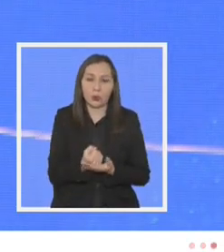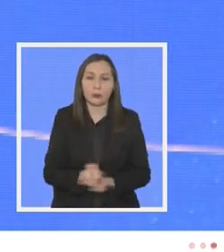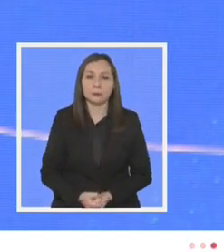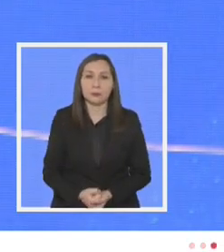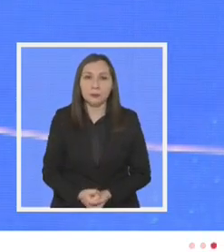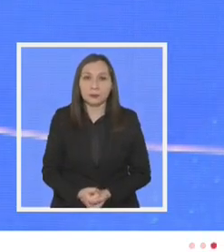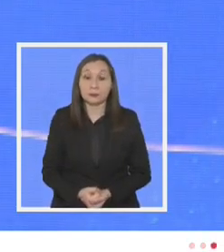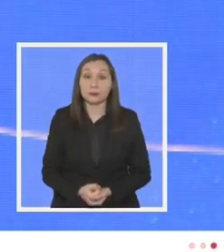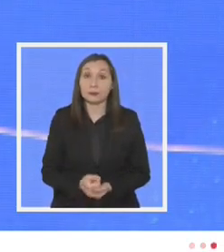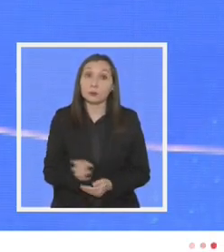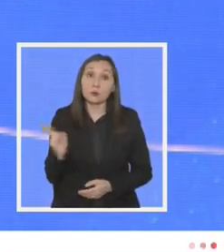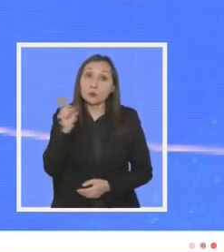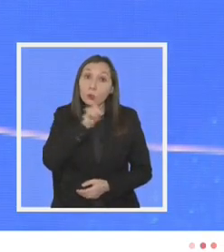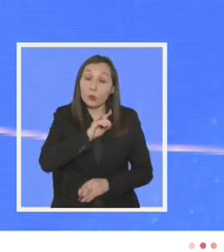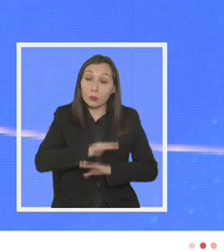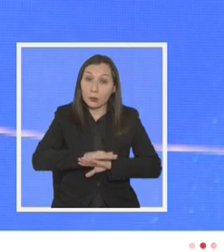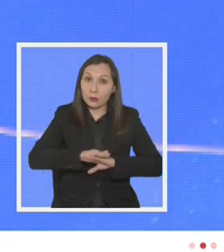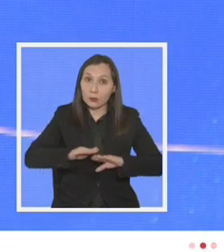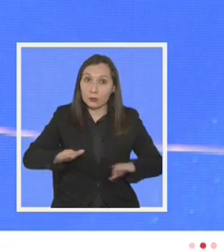para terminar